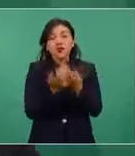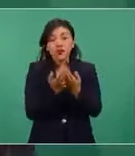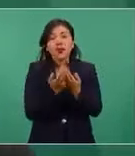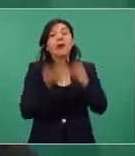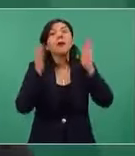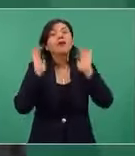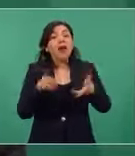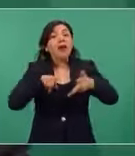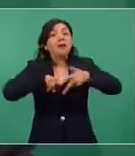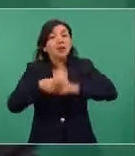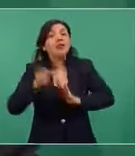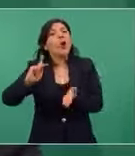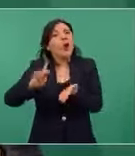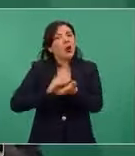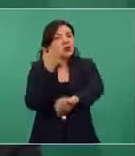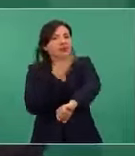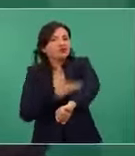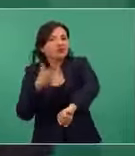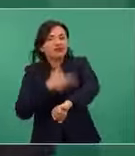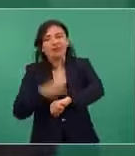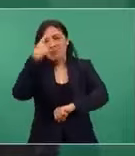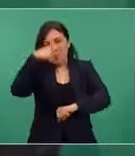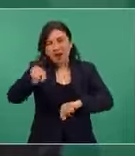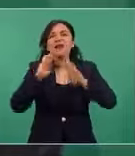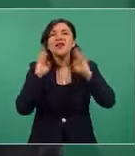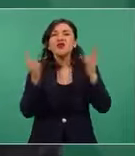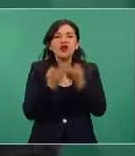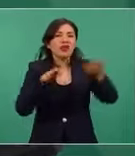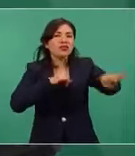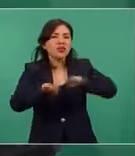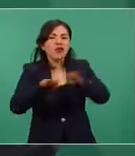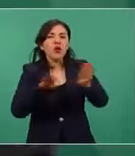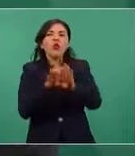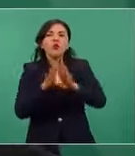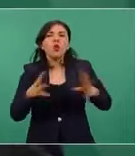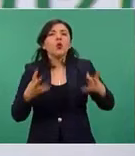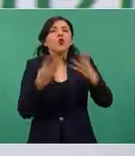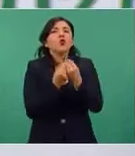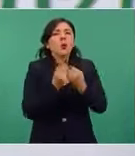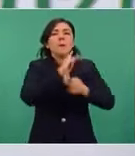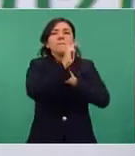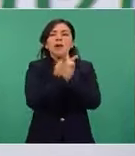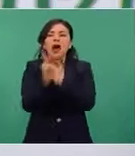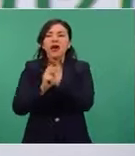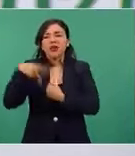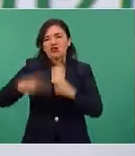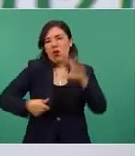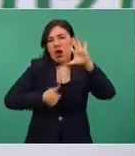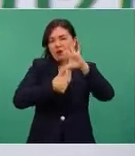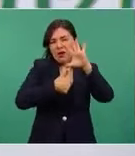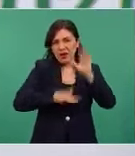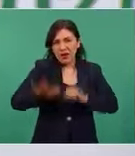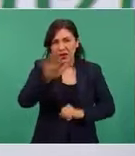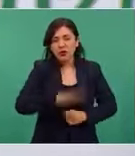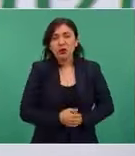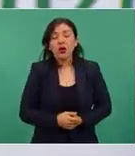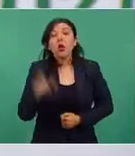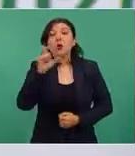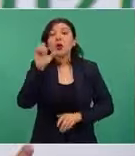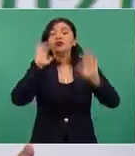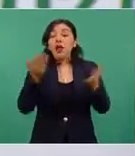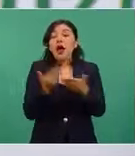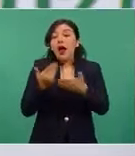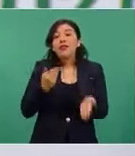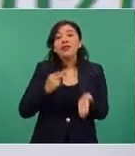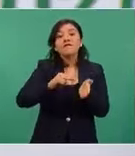reanudar, reactivar los trabajos, una visión común de América del Norte, una vez que tenemos ya